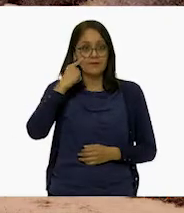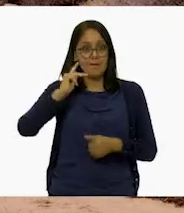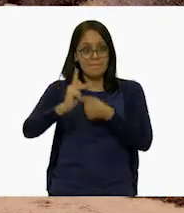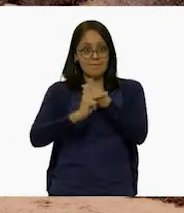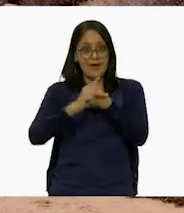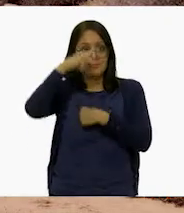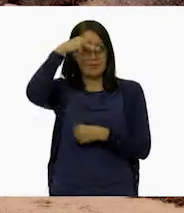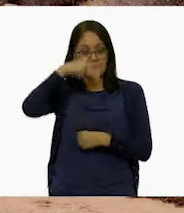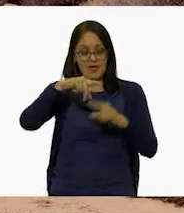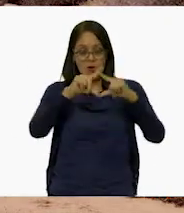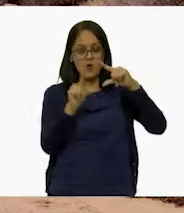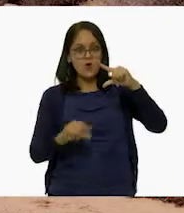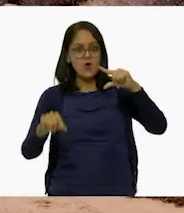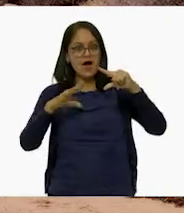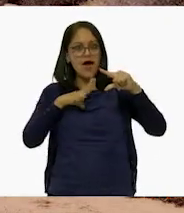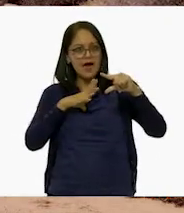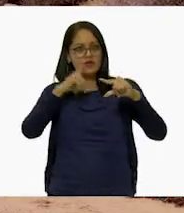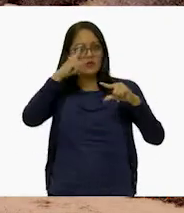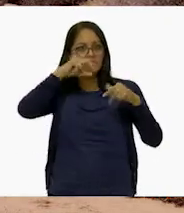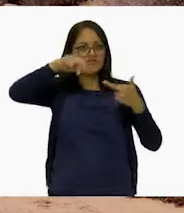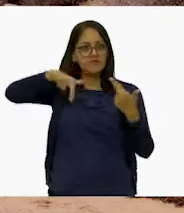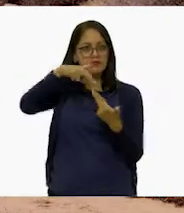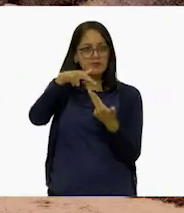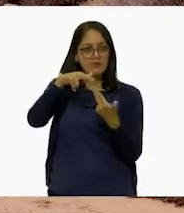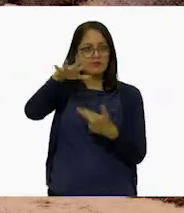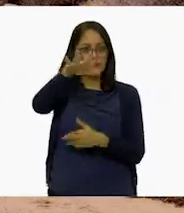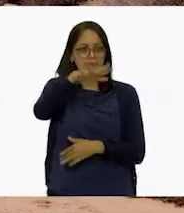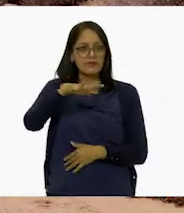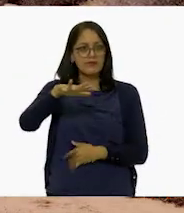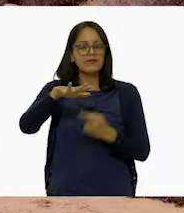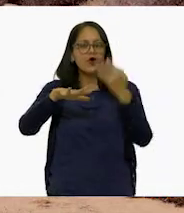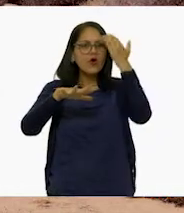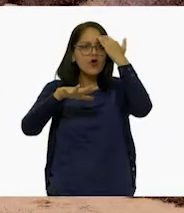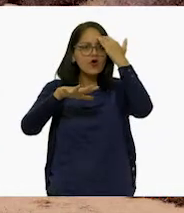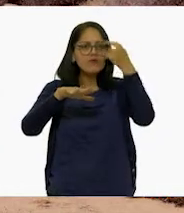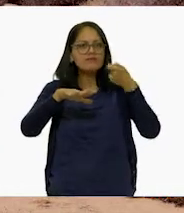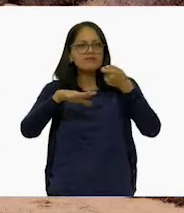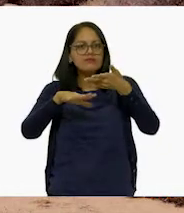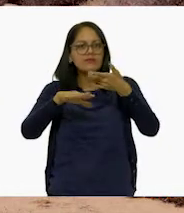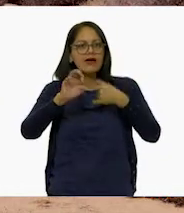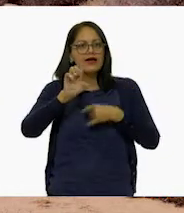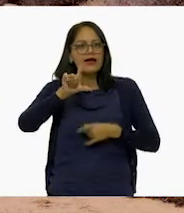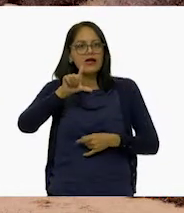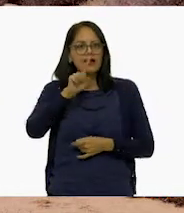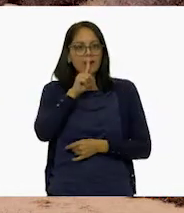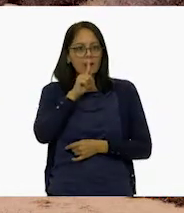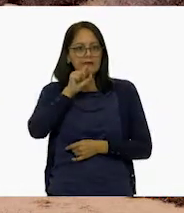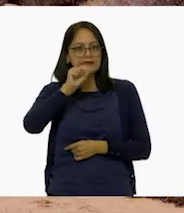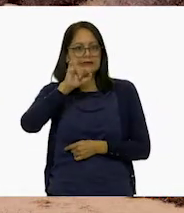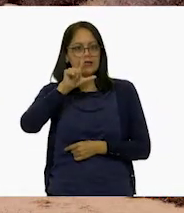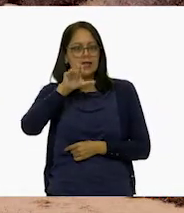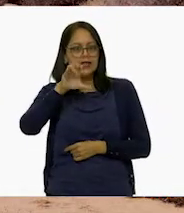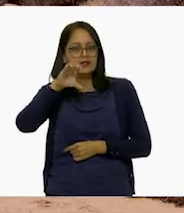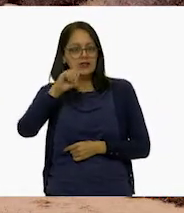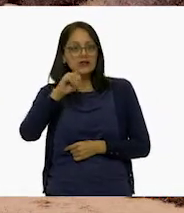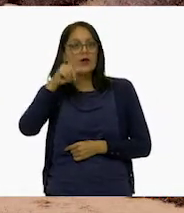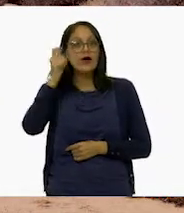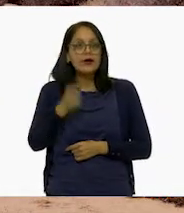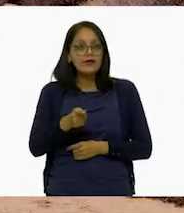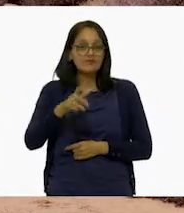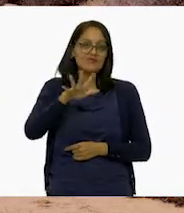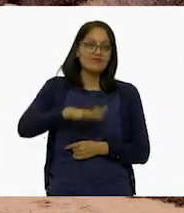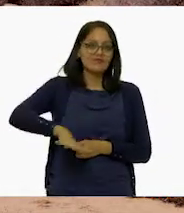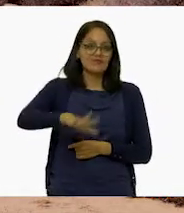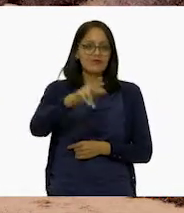país existe una región conocida como la zona del silencio. ¡Mmm! Es parte de la